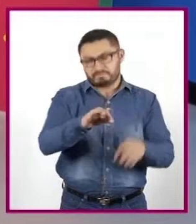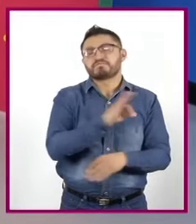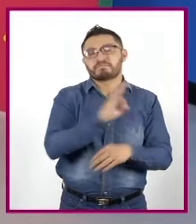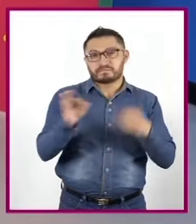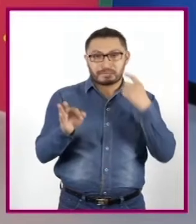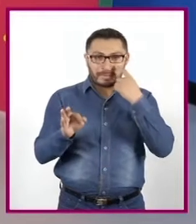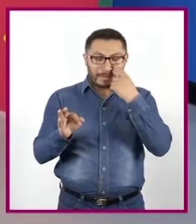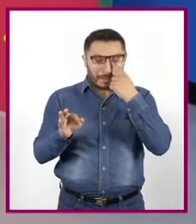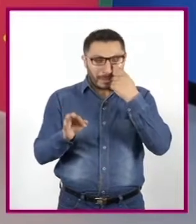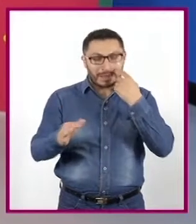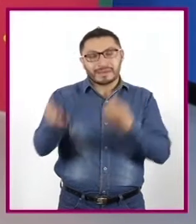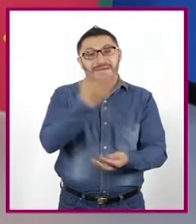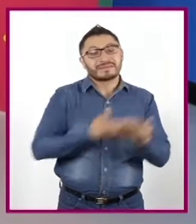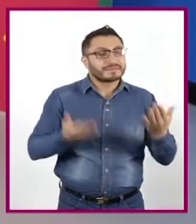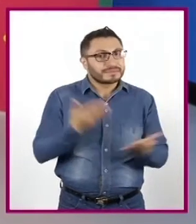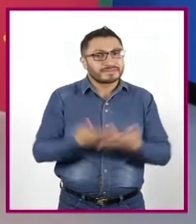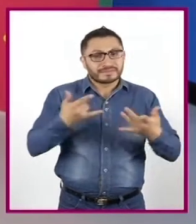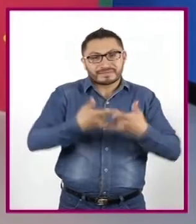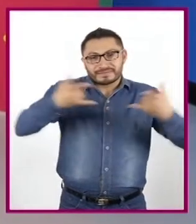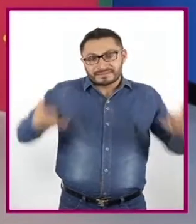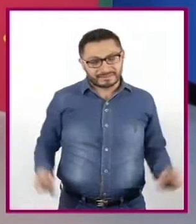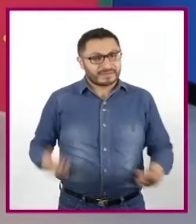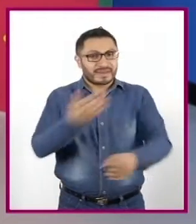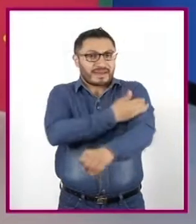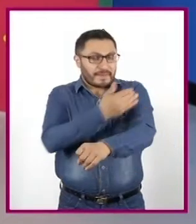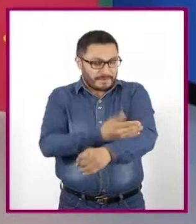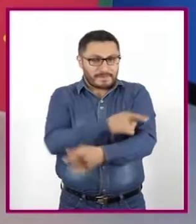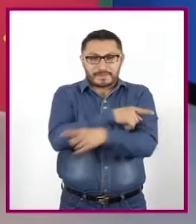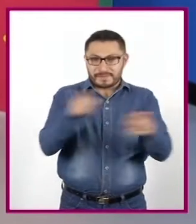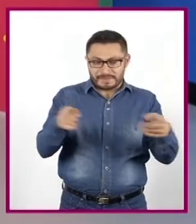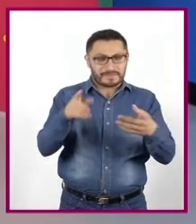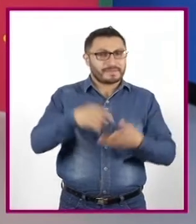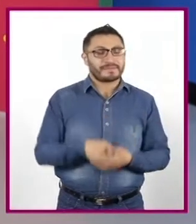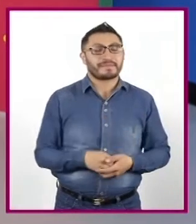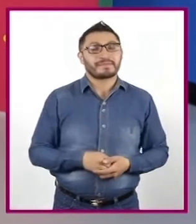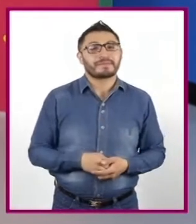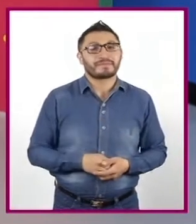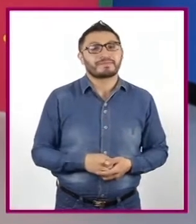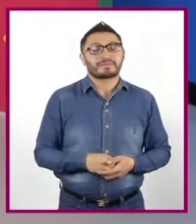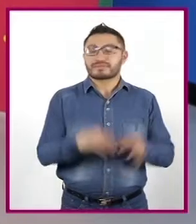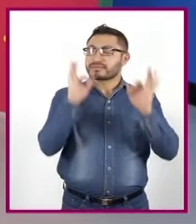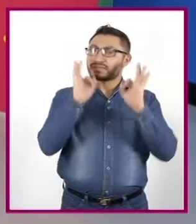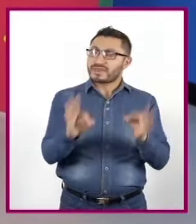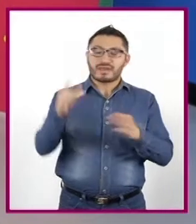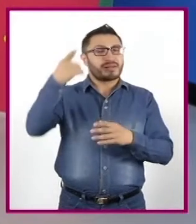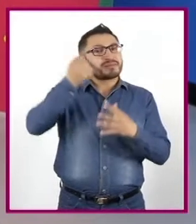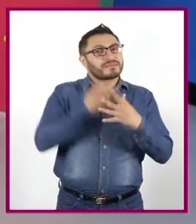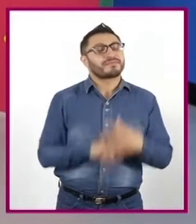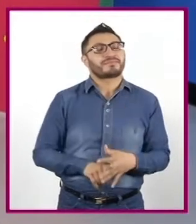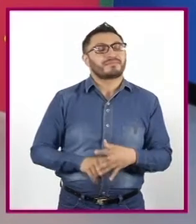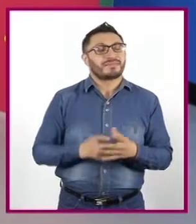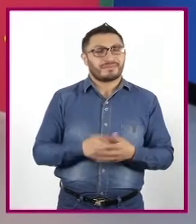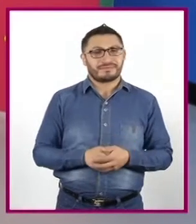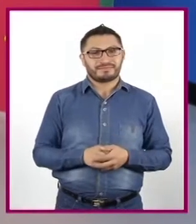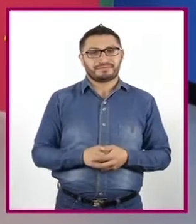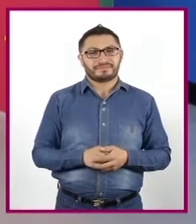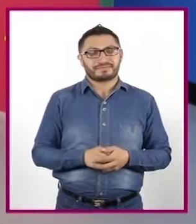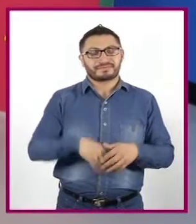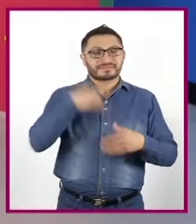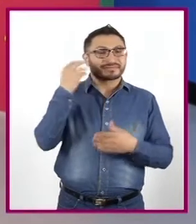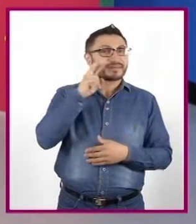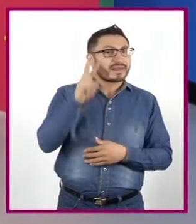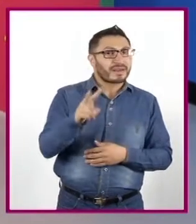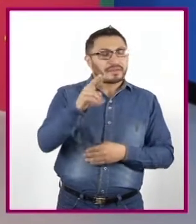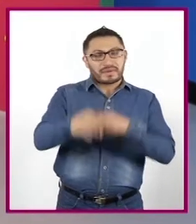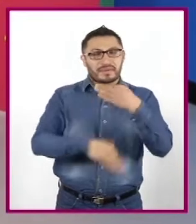poder compartir sus historias con sus compañeras y compañeros. ¡Perfecto! ¡Vamos a comenzar, Alberto! Ya quiero ver